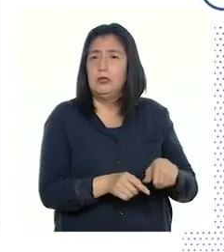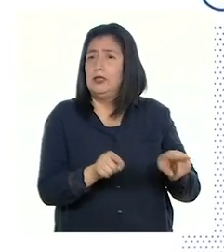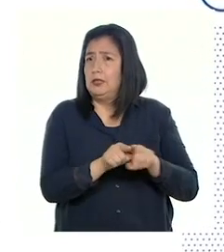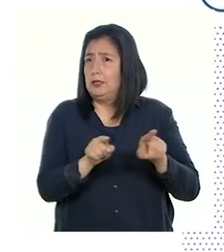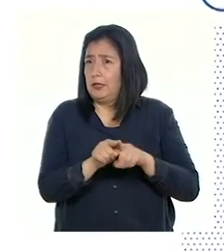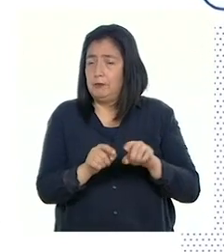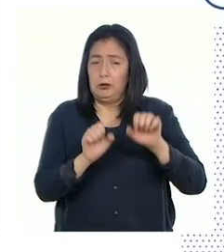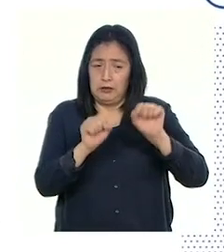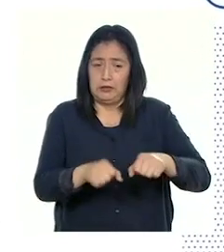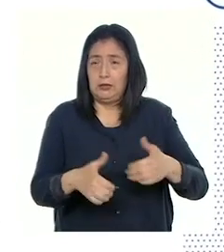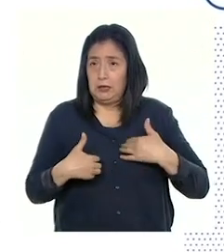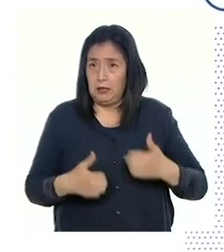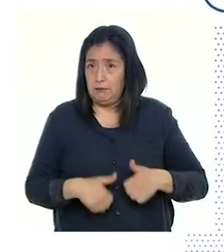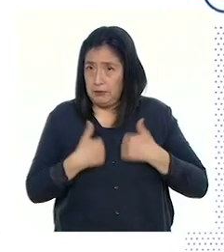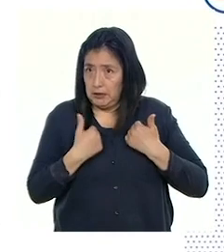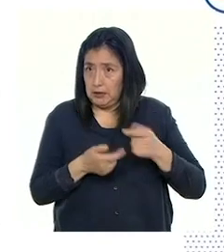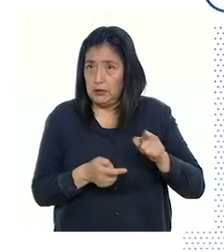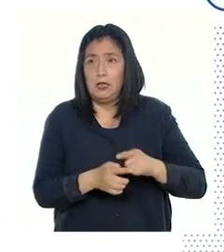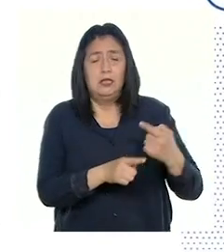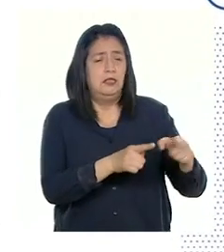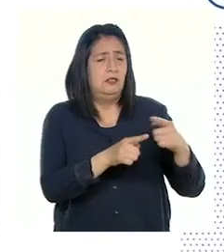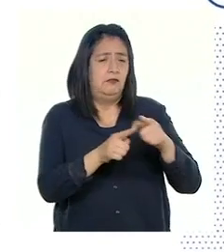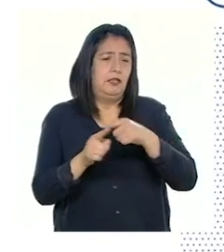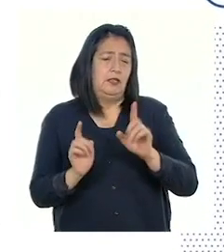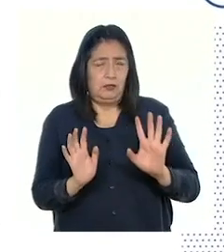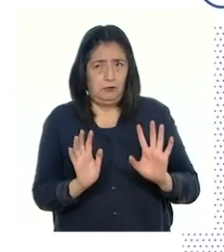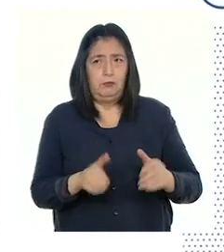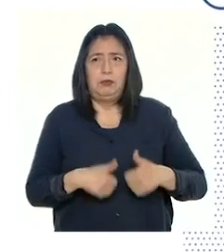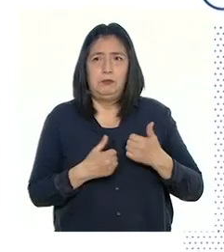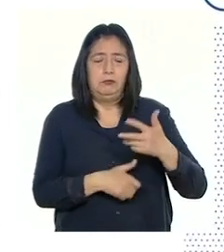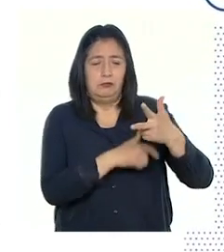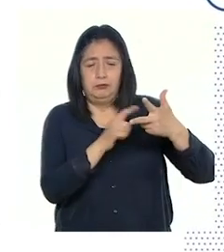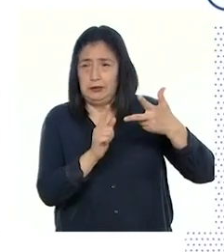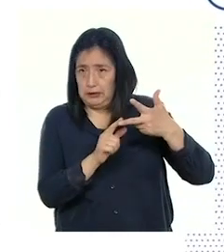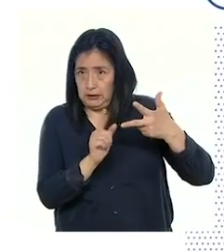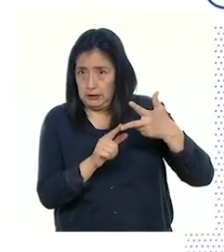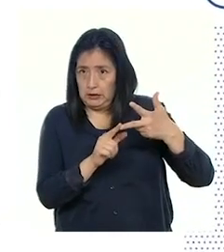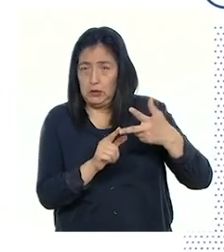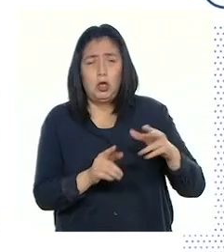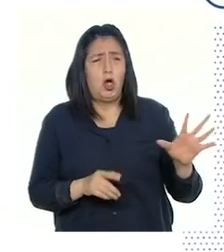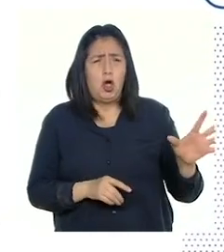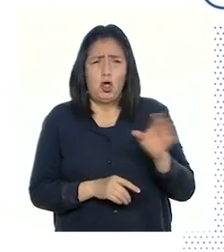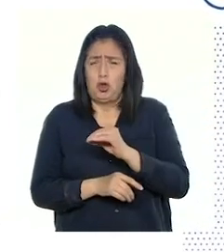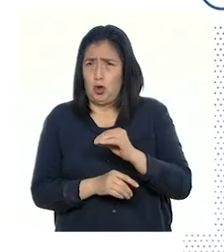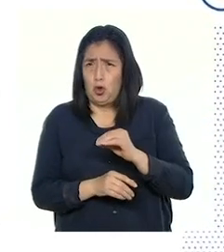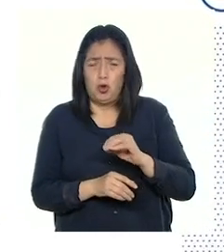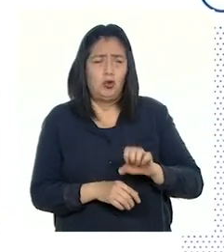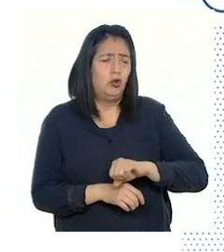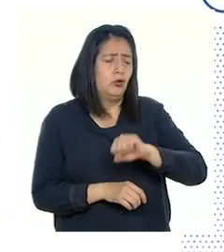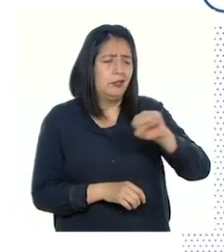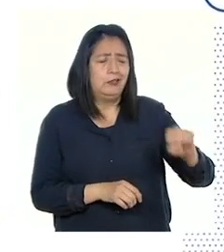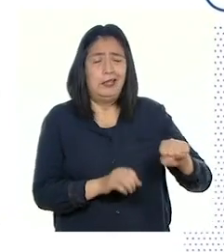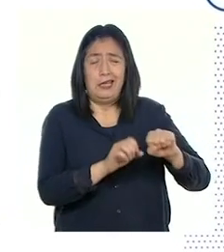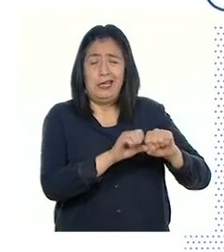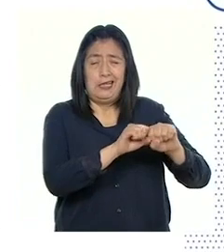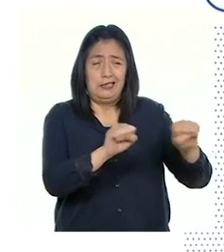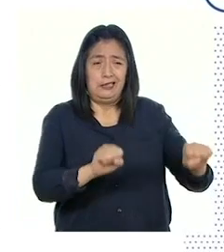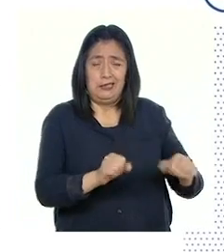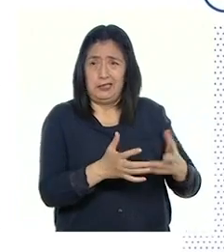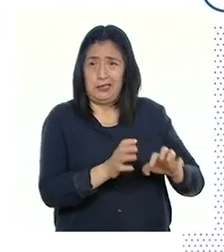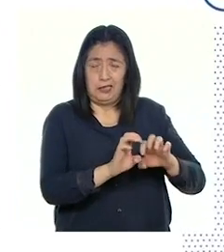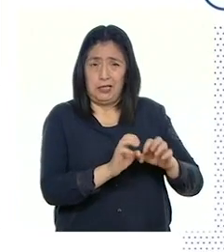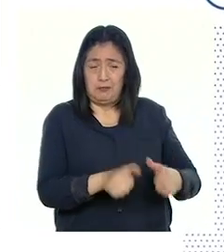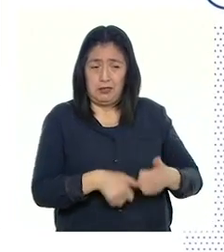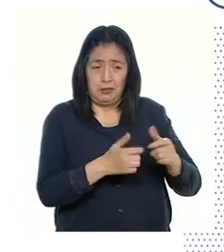componentes bióticos, que son los diferentes seres vivos. Punto número tres. Todos los componentes de los ecosistemas influyen en la